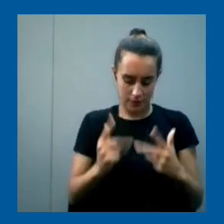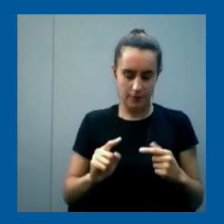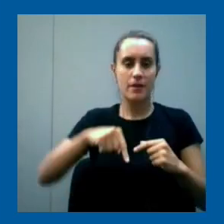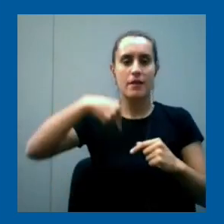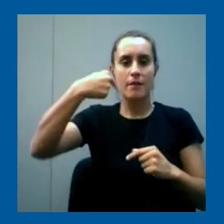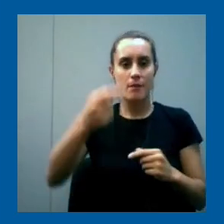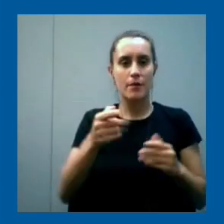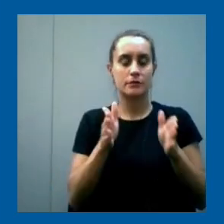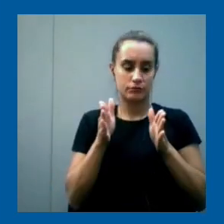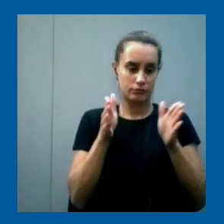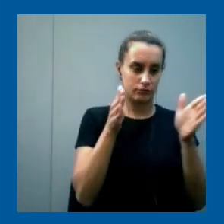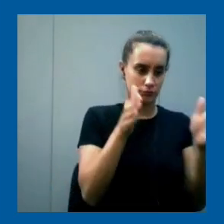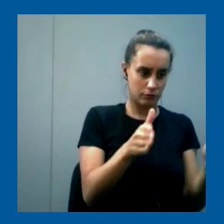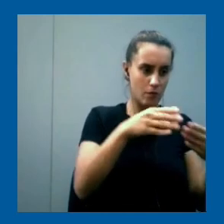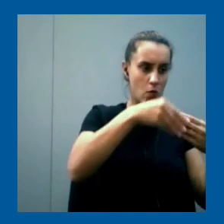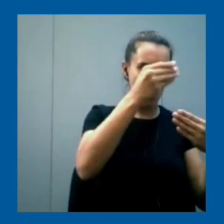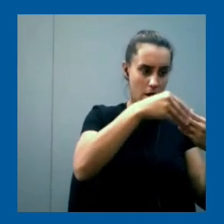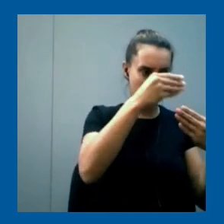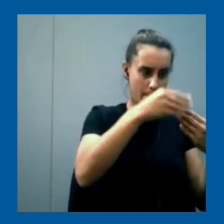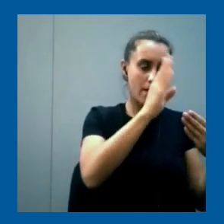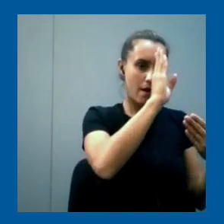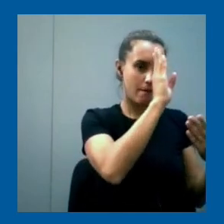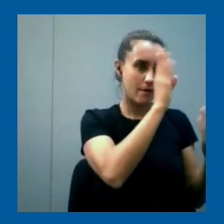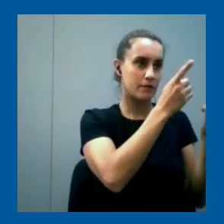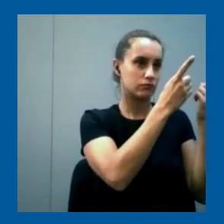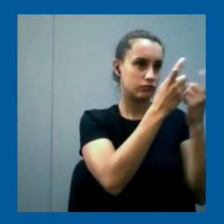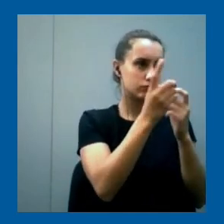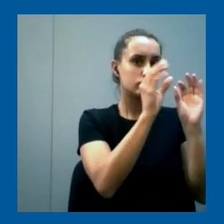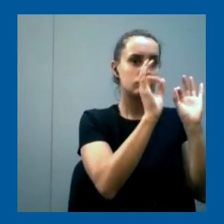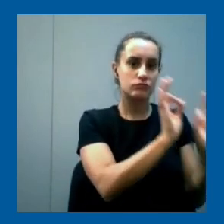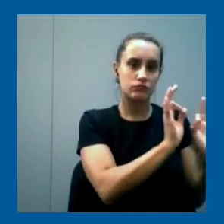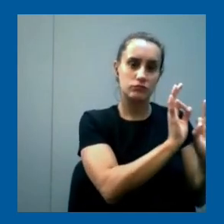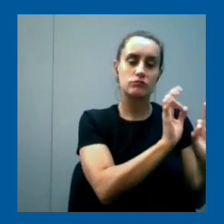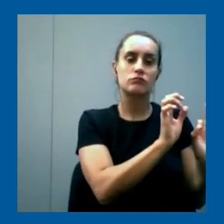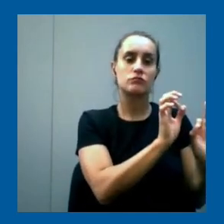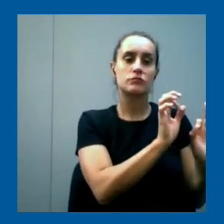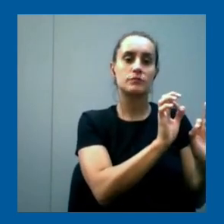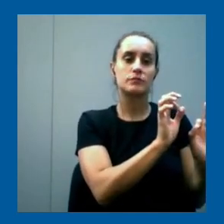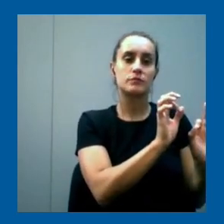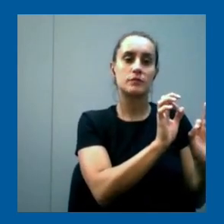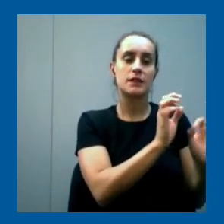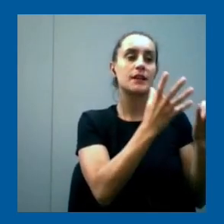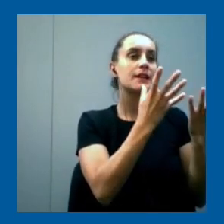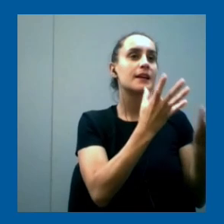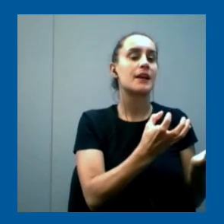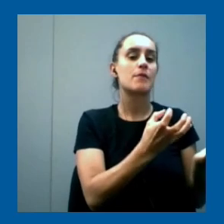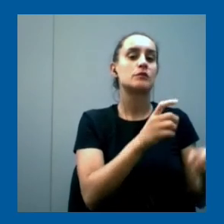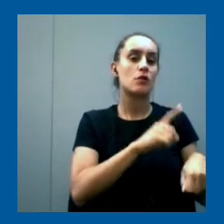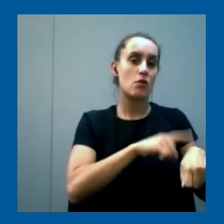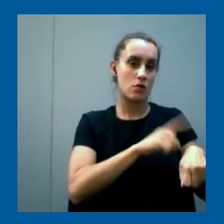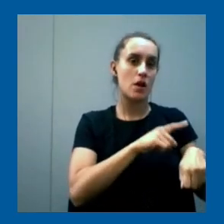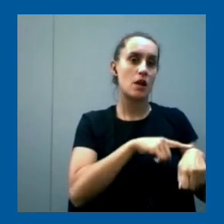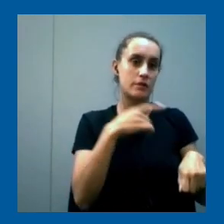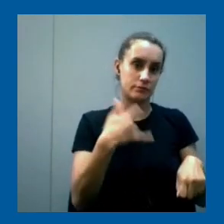por un lado, llevar adelante este curso, que además, como lo planteé ahí, donde buscamos una carga horaria significativa,